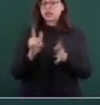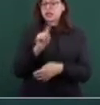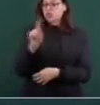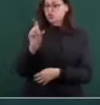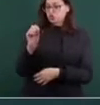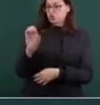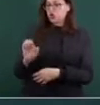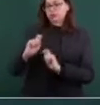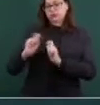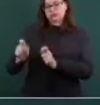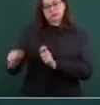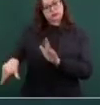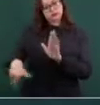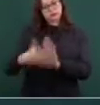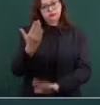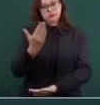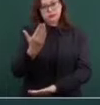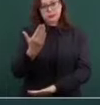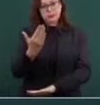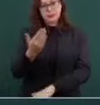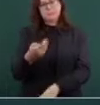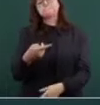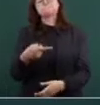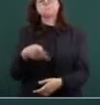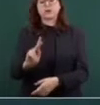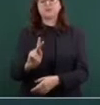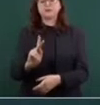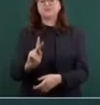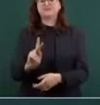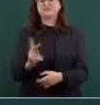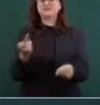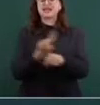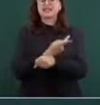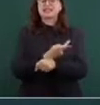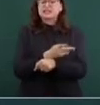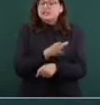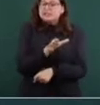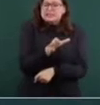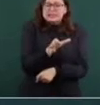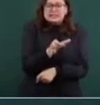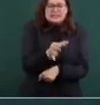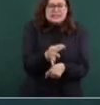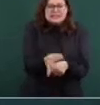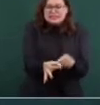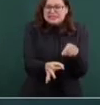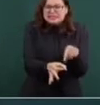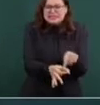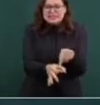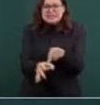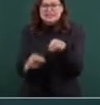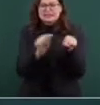Pero son muchas localidades pequeñas y hay que ir a todas.